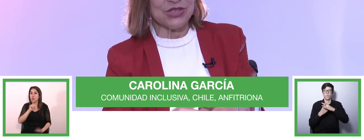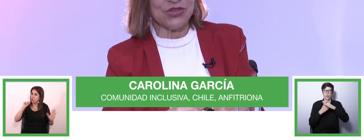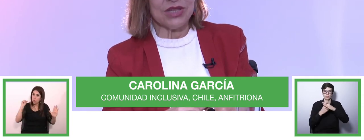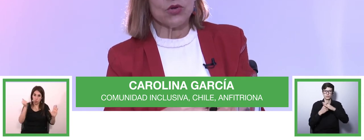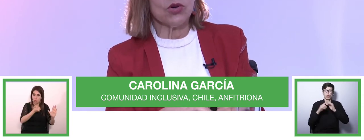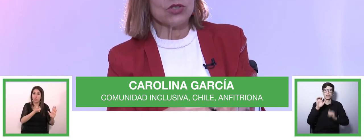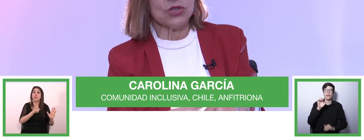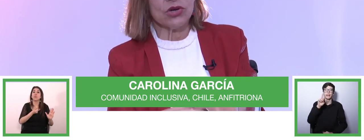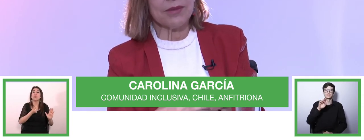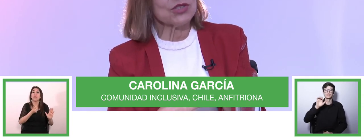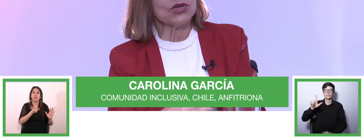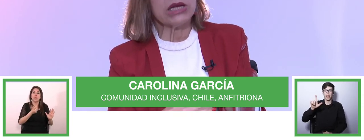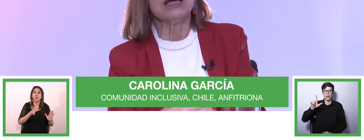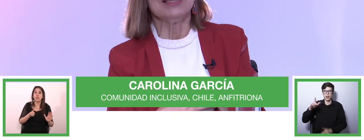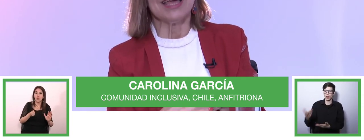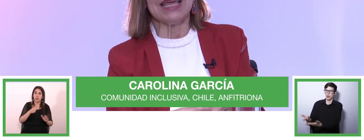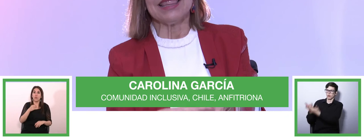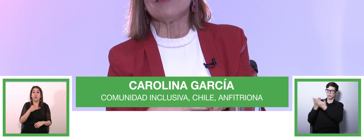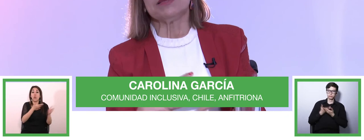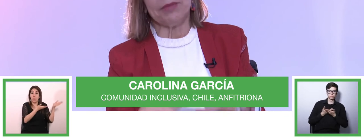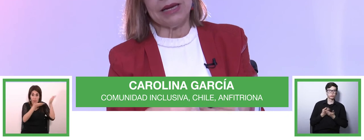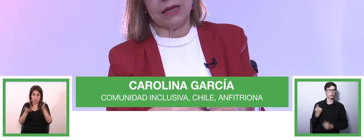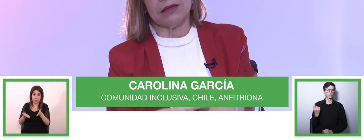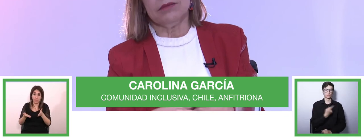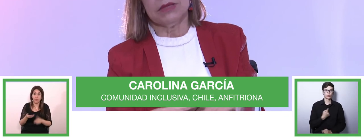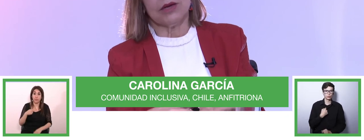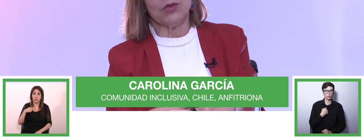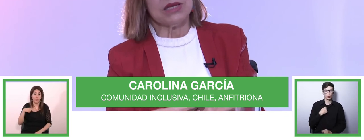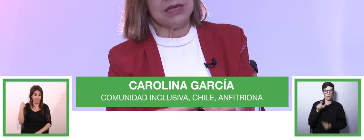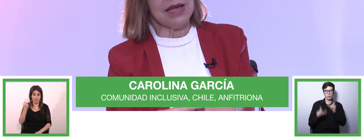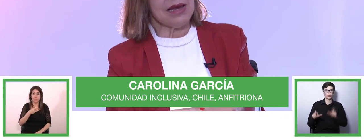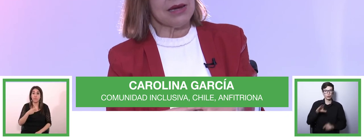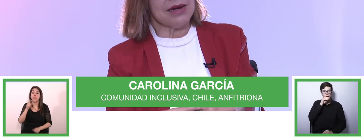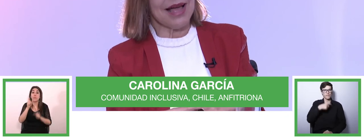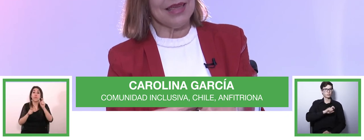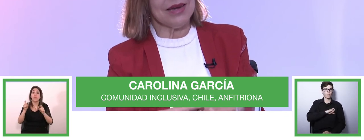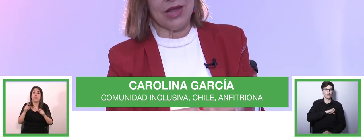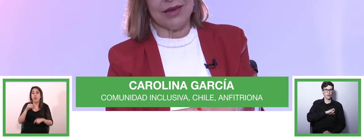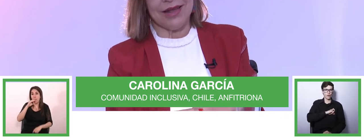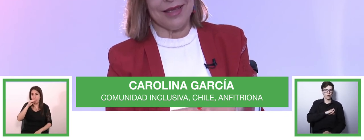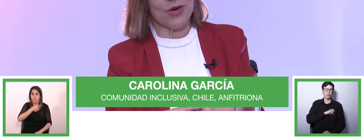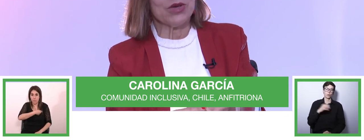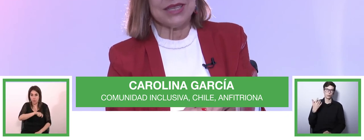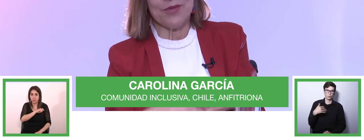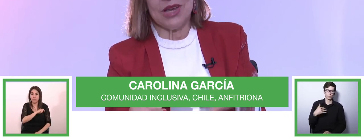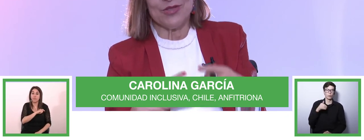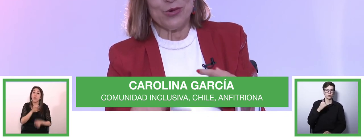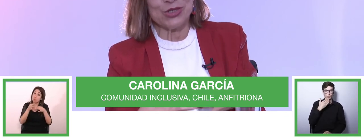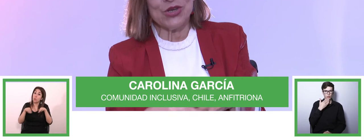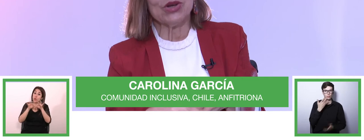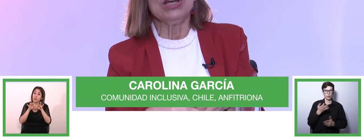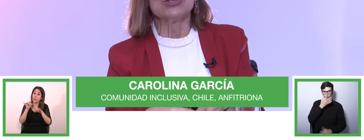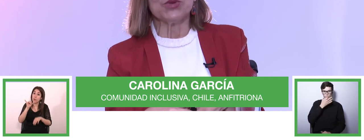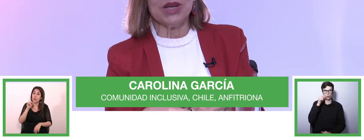disposición de todos nosotros las personas de habla hispana que como decían ahí como decíamos en